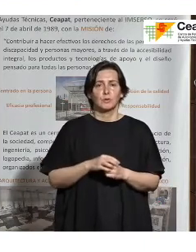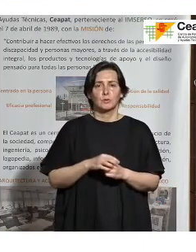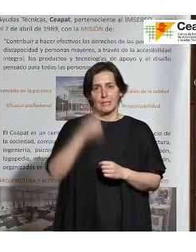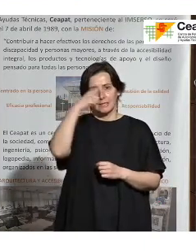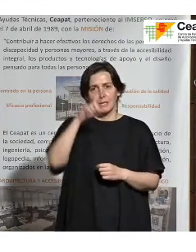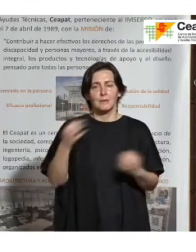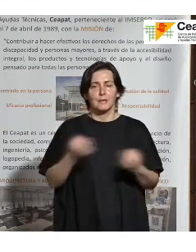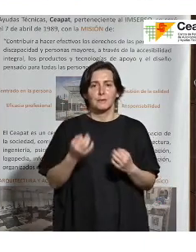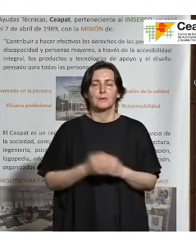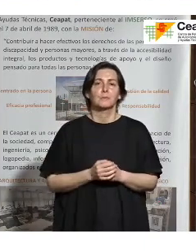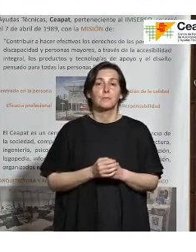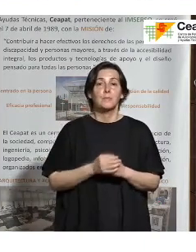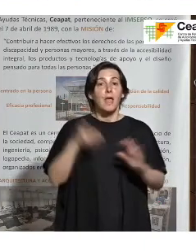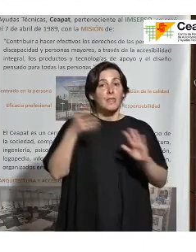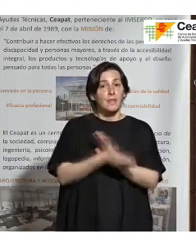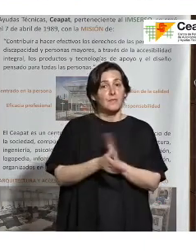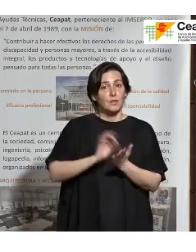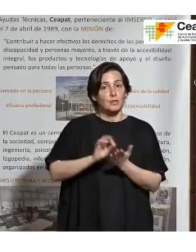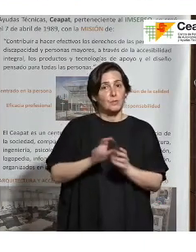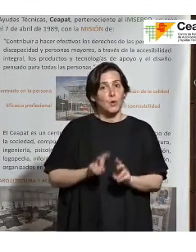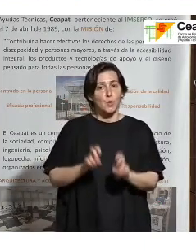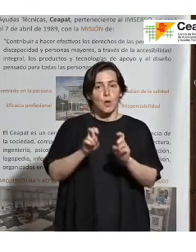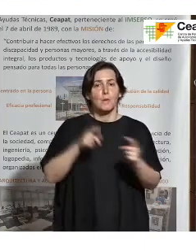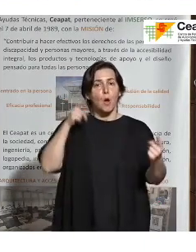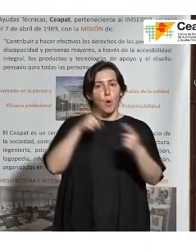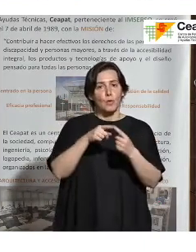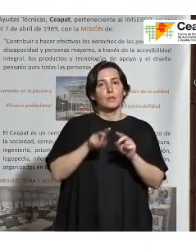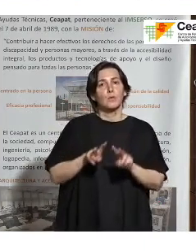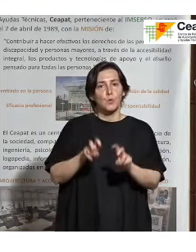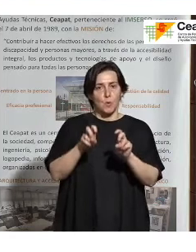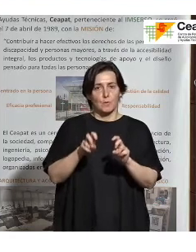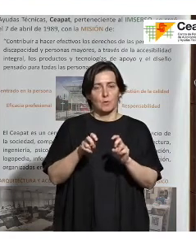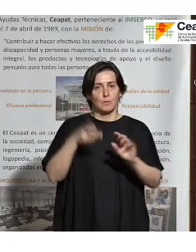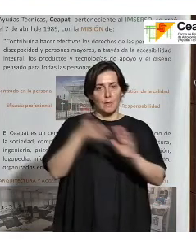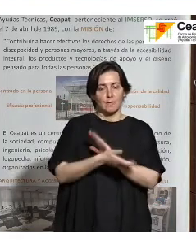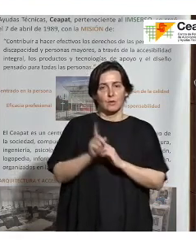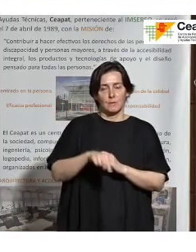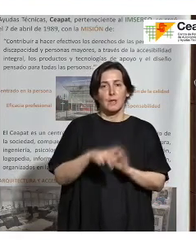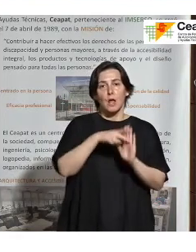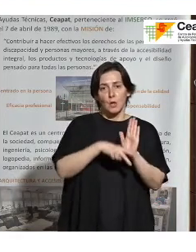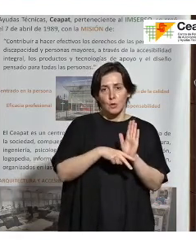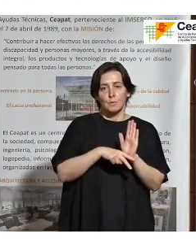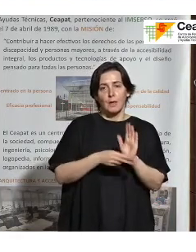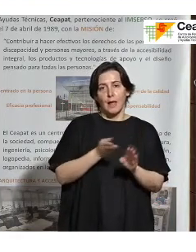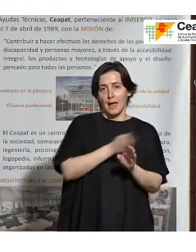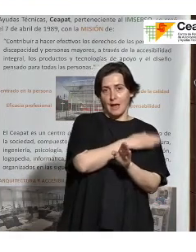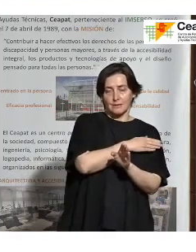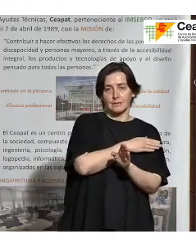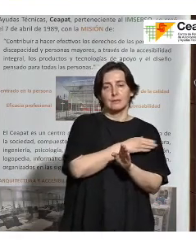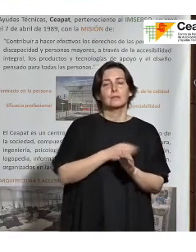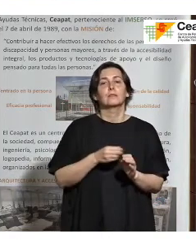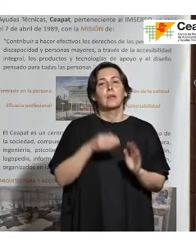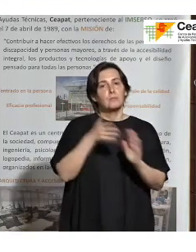Se ha incluido una nueva definición del servicio y unos objetivos. La anterior norma, por supuesto, ya tenía una definición, pero ahora se ha